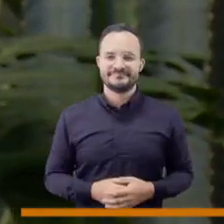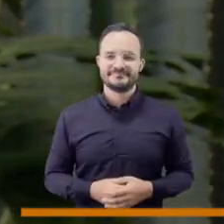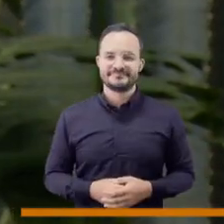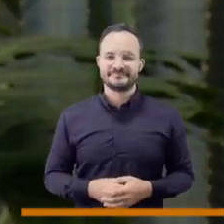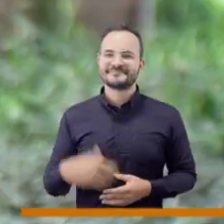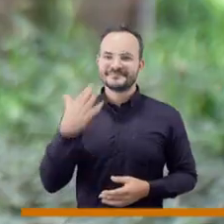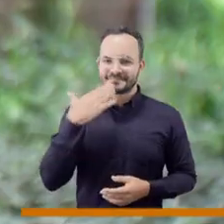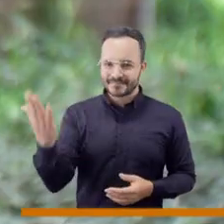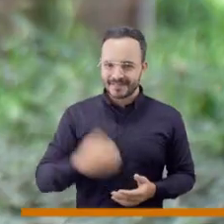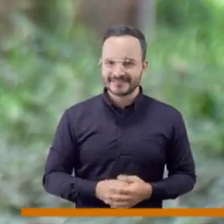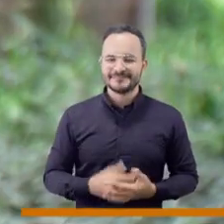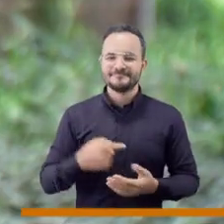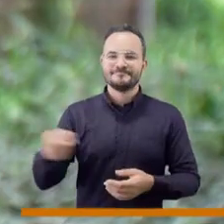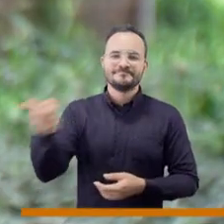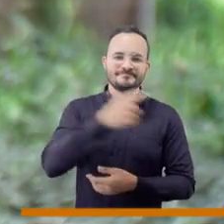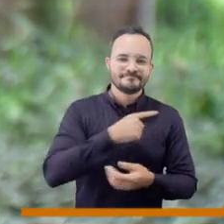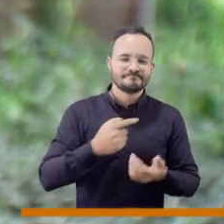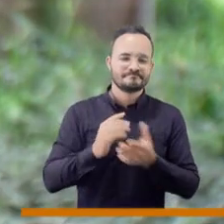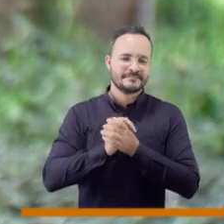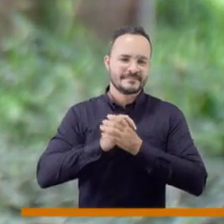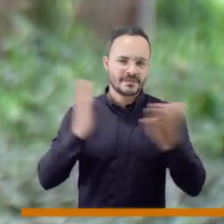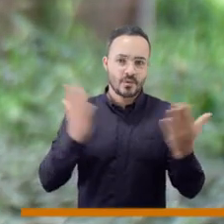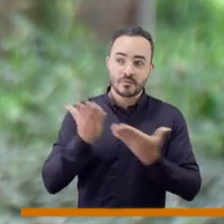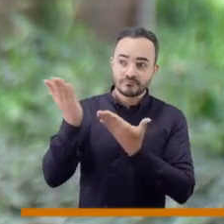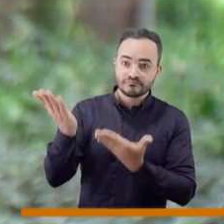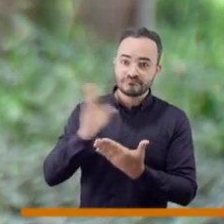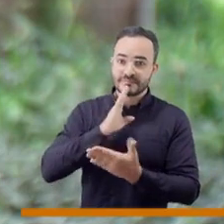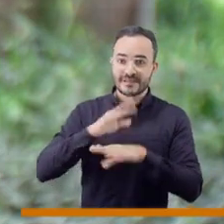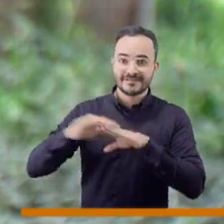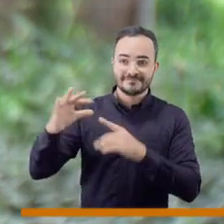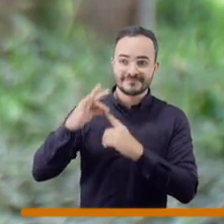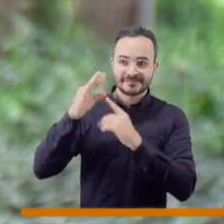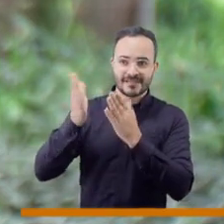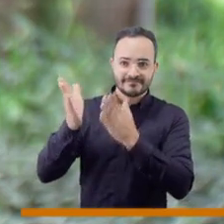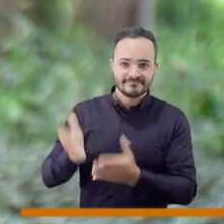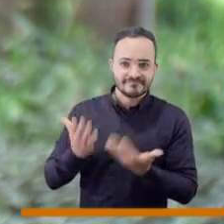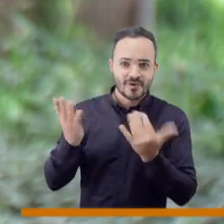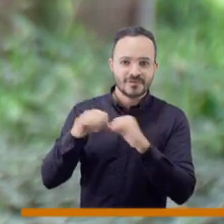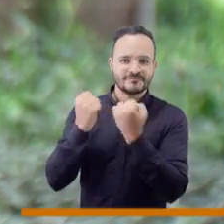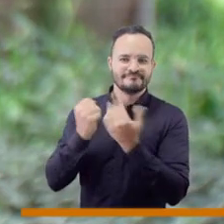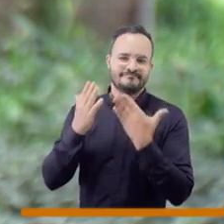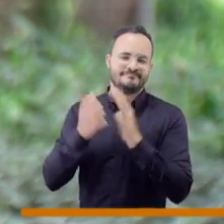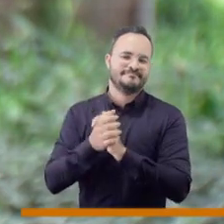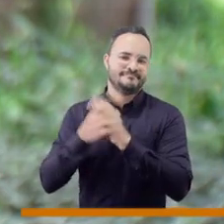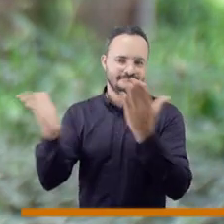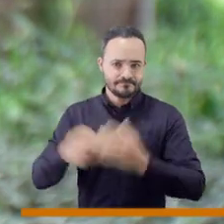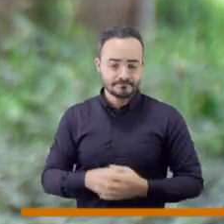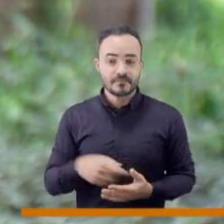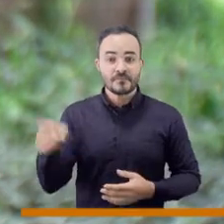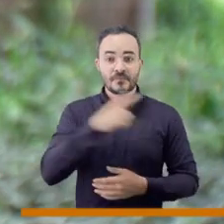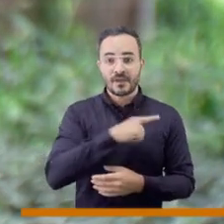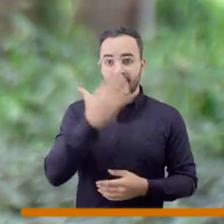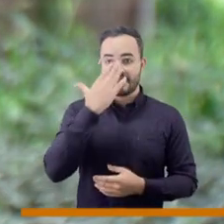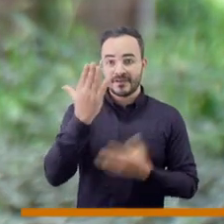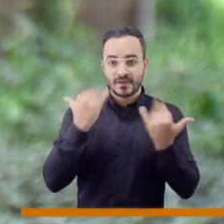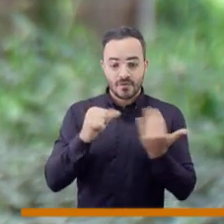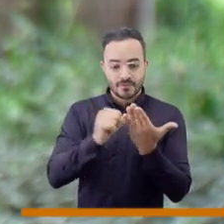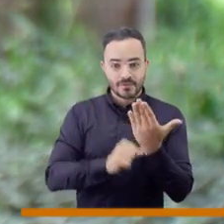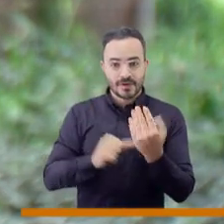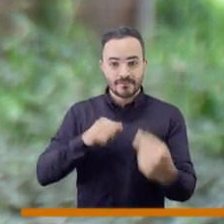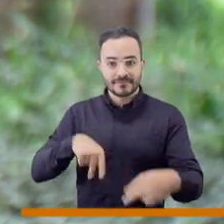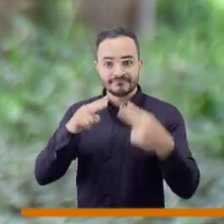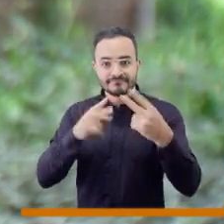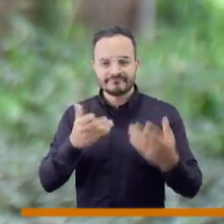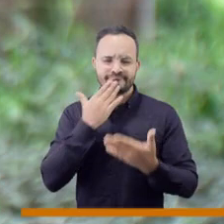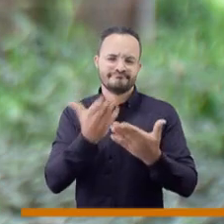yo. Gracias Katherine, un saludo a nuestro invitado del día de hoy y bienvenidos a nuestro programa de frente a la gente, a los que nos ven